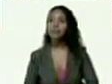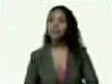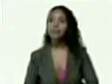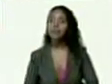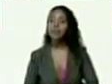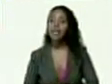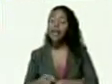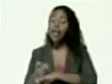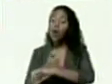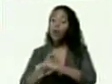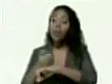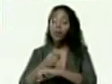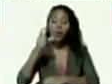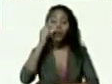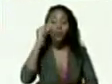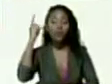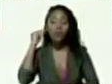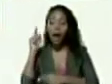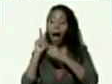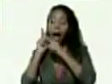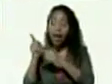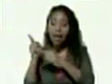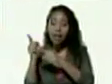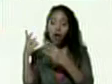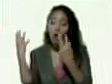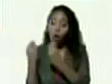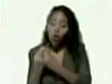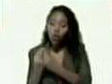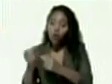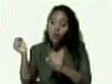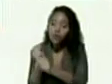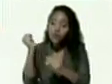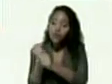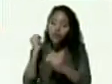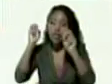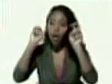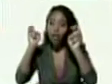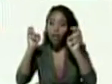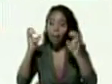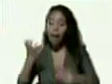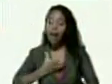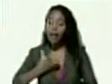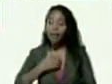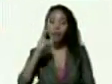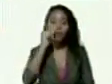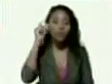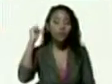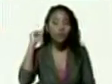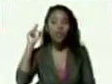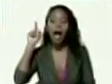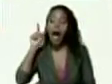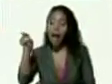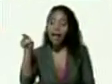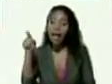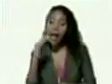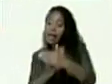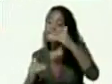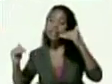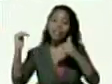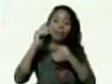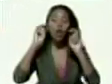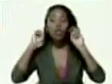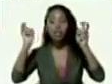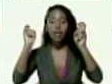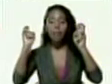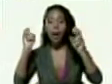gobernadores y gobernadoras allí encima de los temas y los alcaldes y las alcaldesas allí encima de los temas y